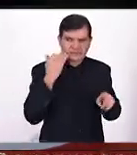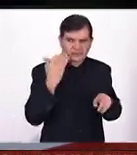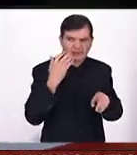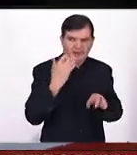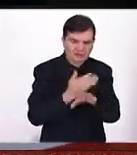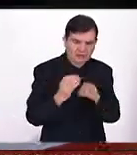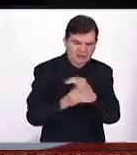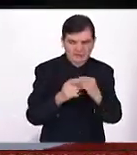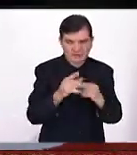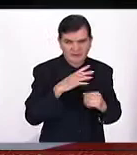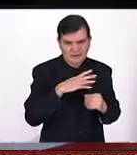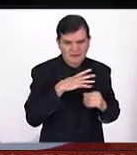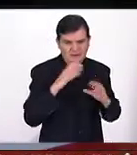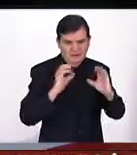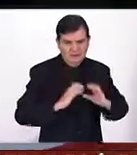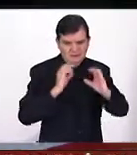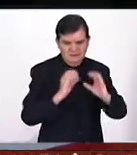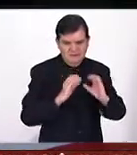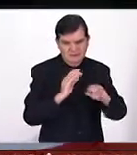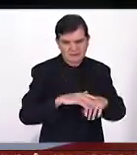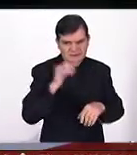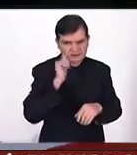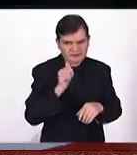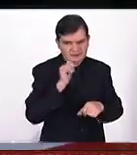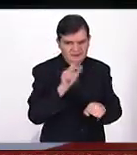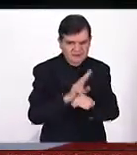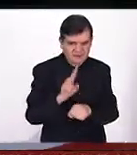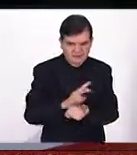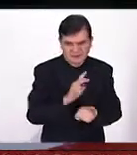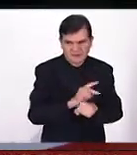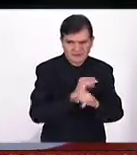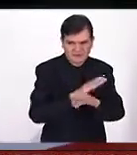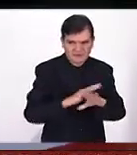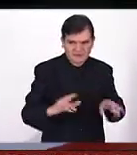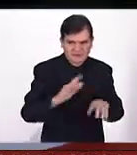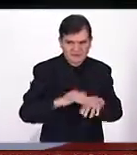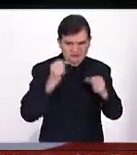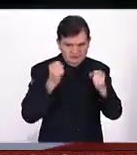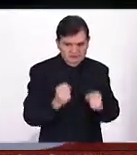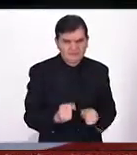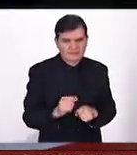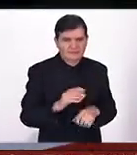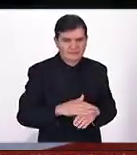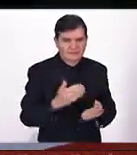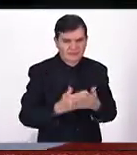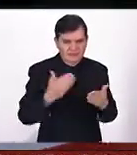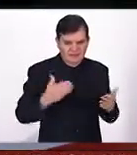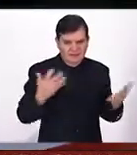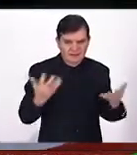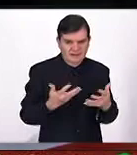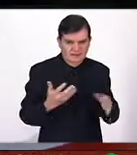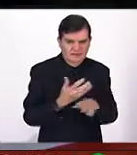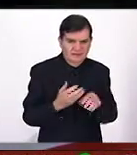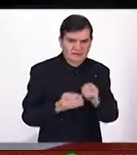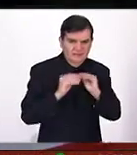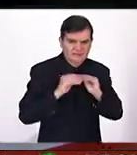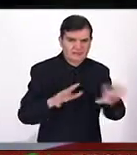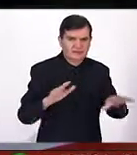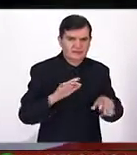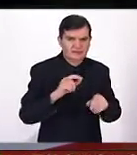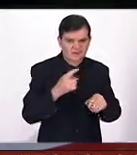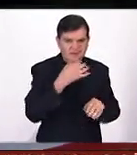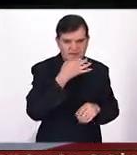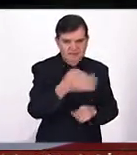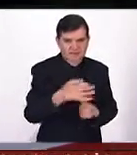lo que se publica ahí, hay que tener mucho cuidado y siempre verificar la información, siempre estar seguros antes de actuar o difundir algún